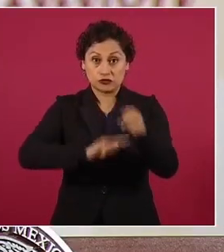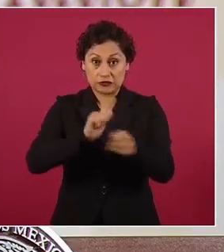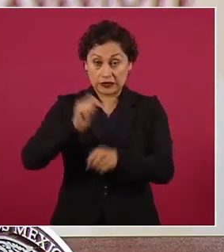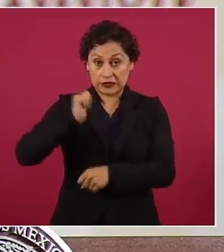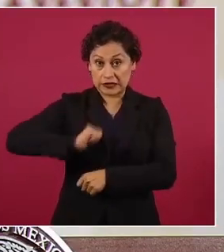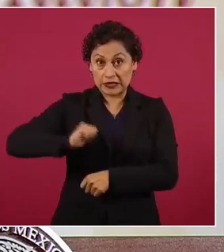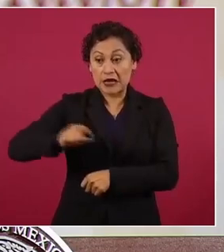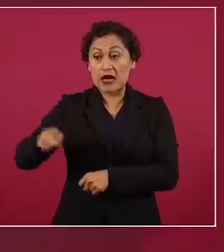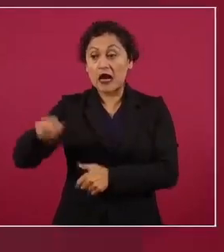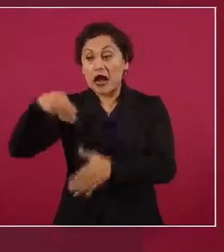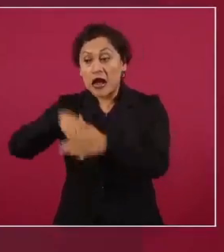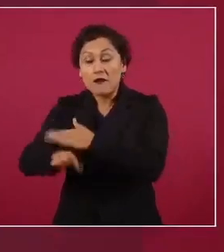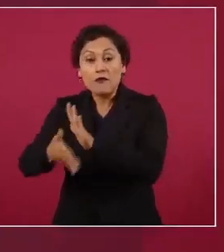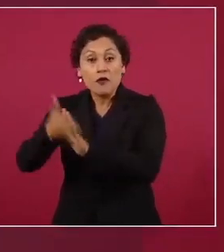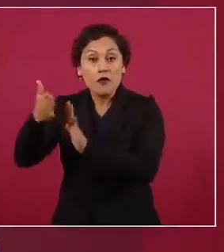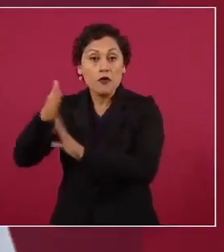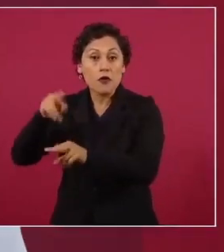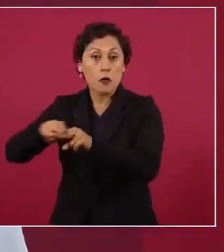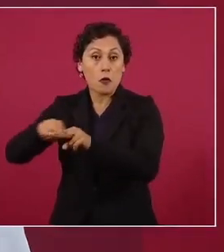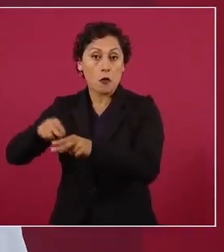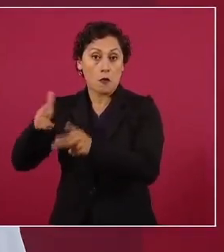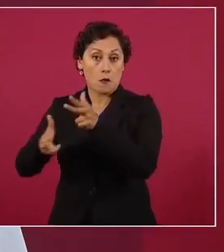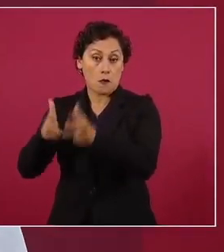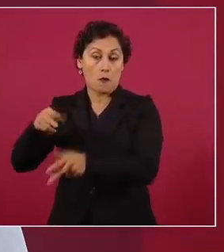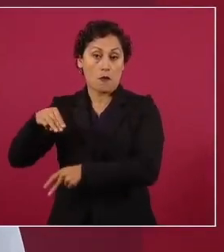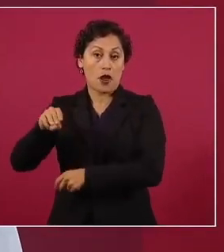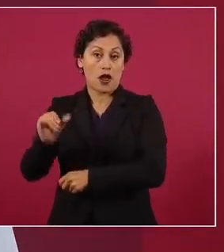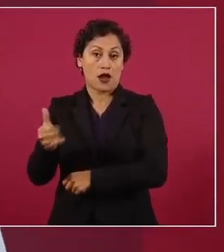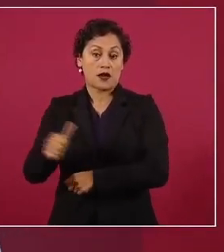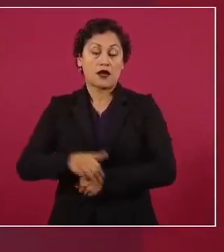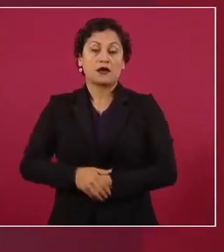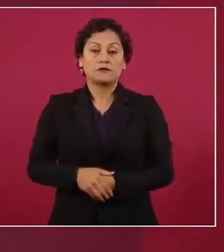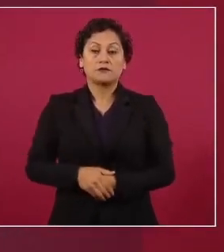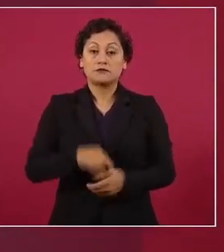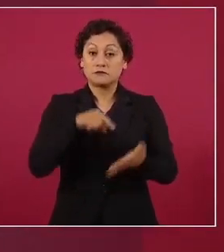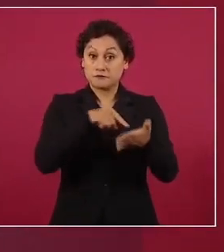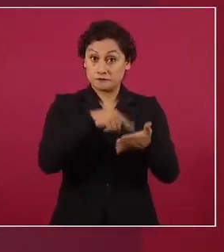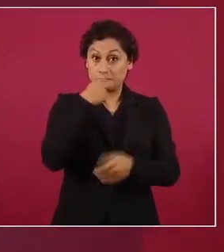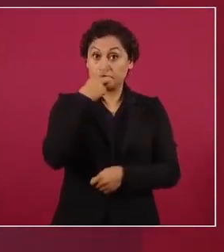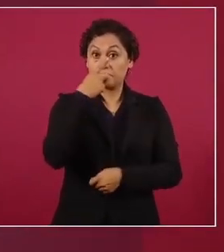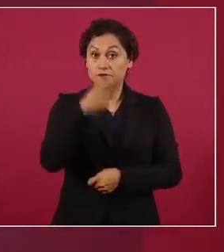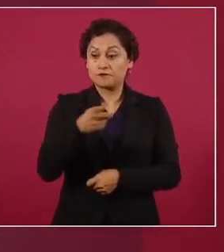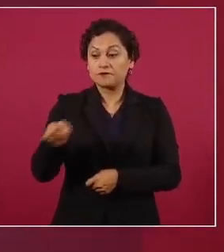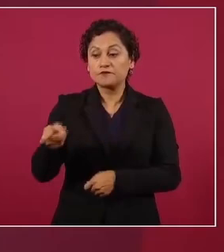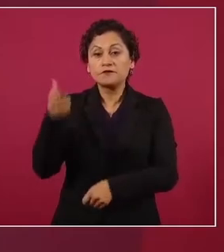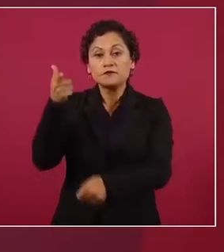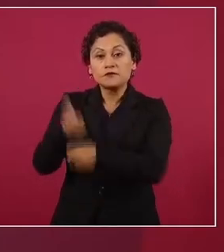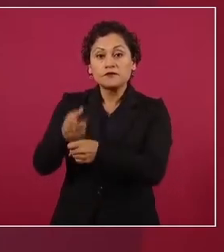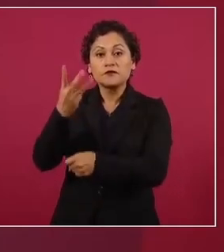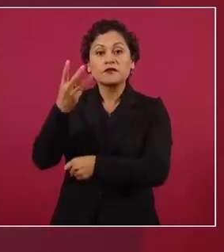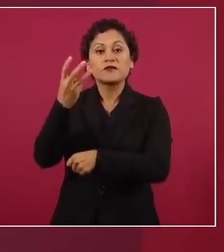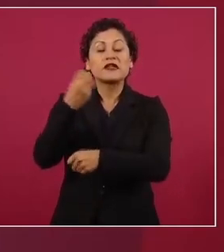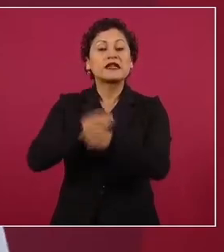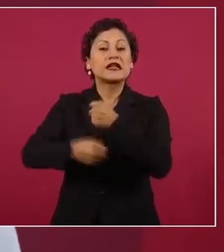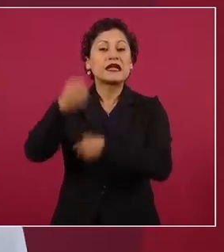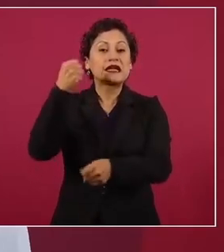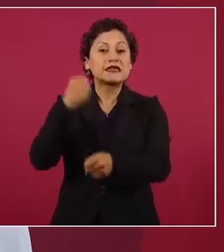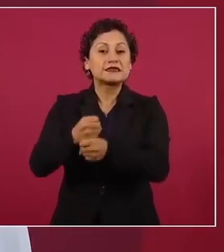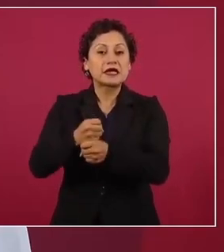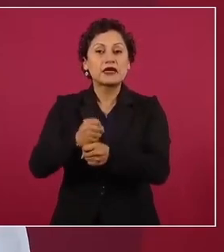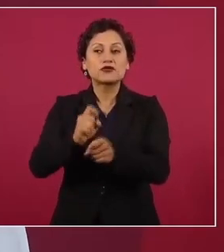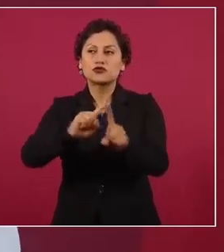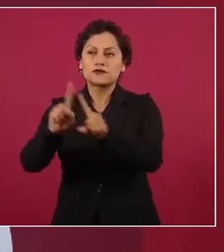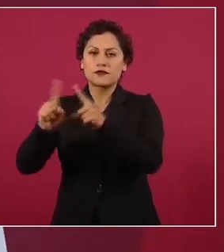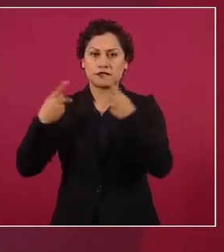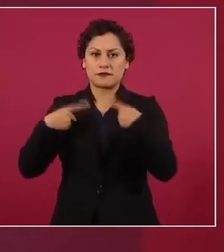Historia aclaró que los restos humanos corresponden a un hallazgo de hace tres años realizado por arqueólogos